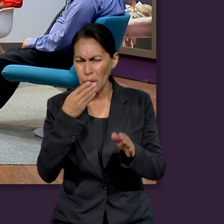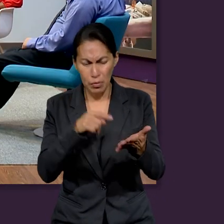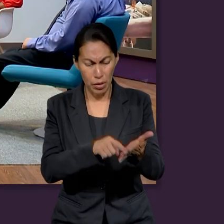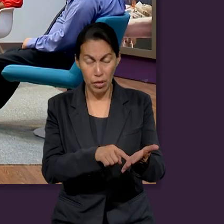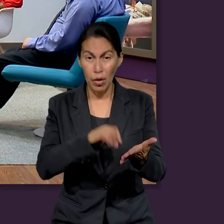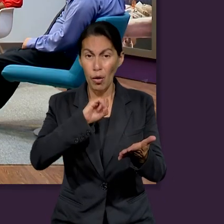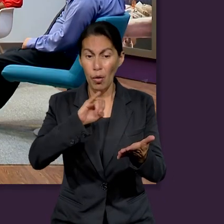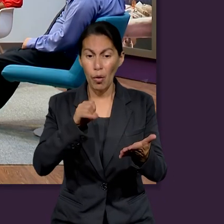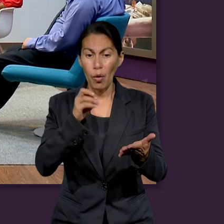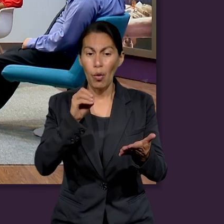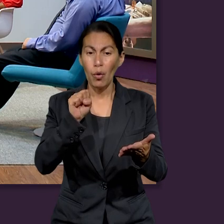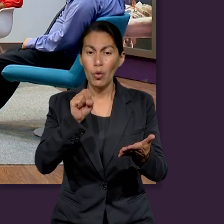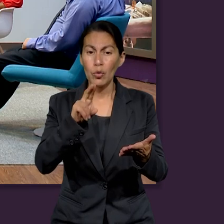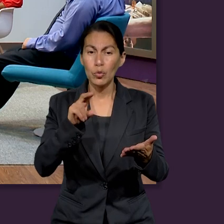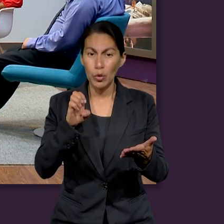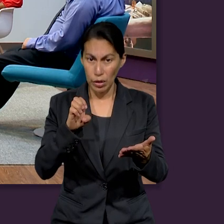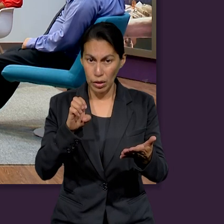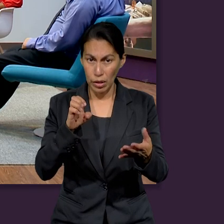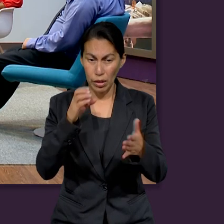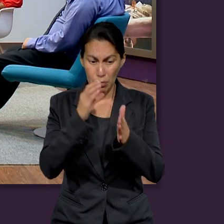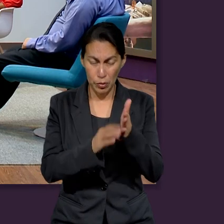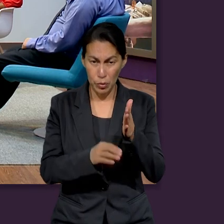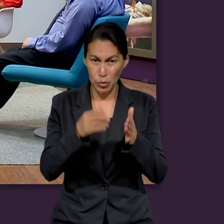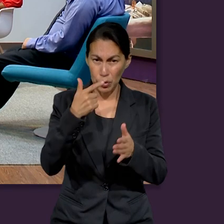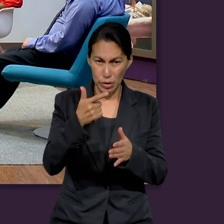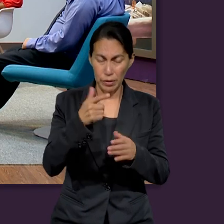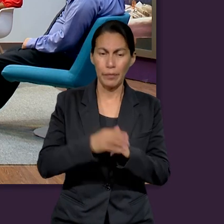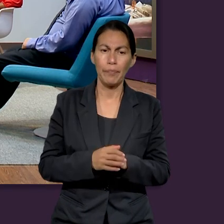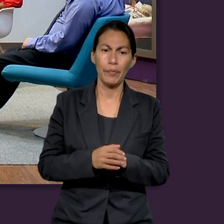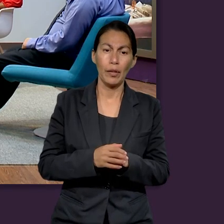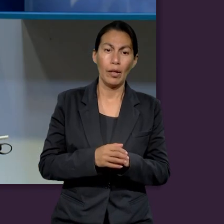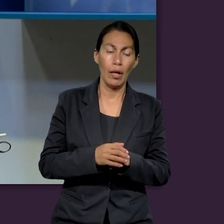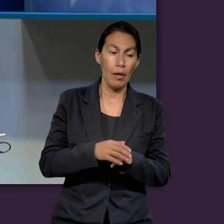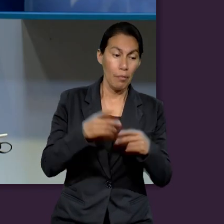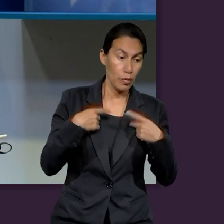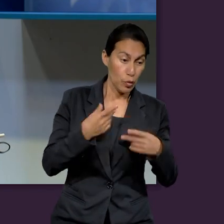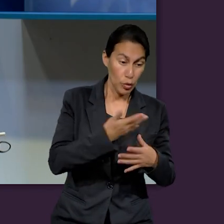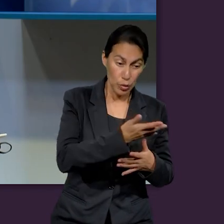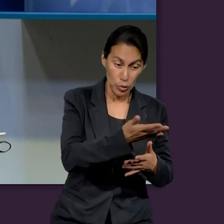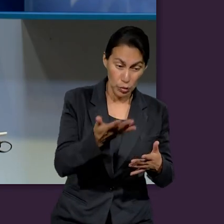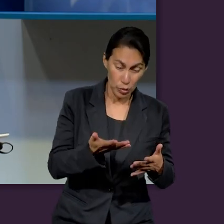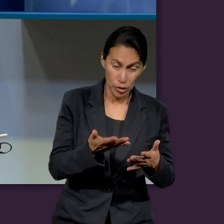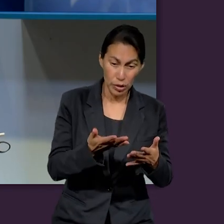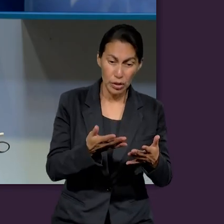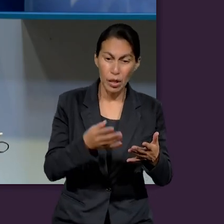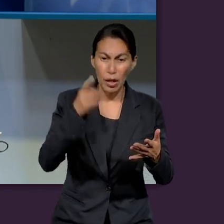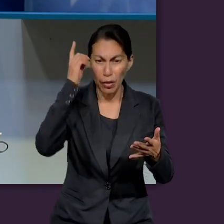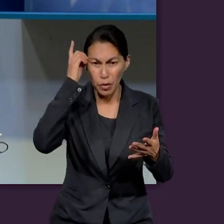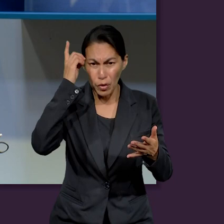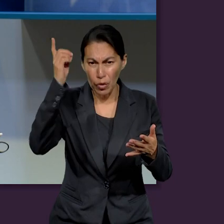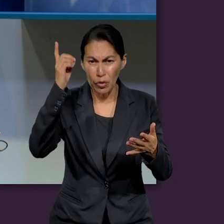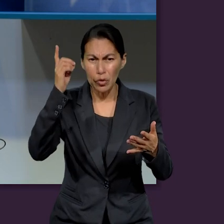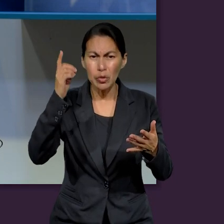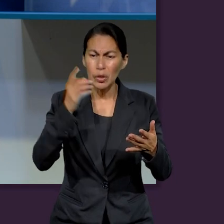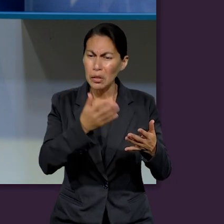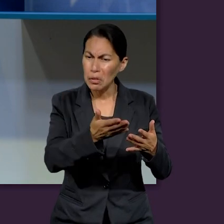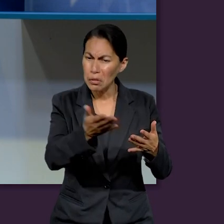acerca de Josué, capítulo 7. Dios guió a su pueblo por el desierto cuarenta años.